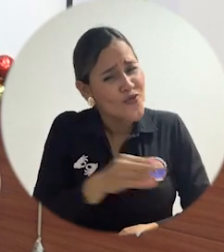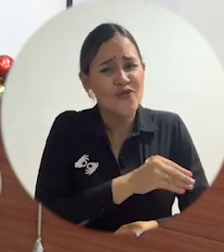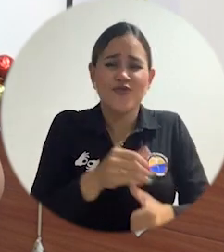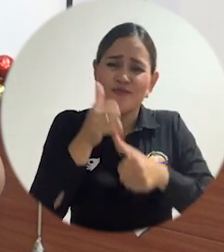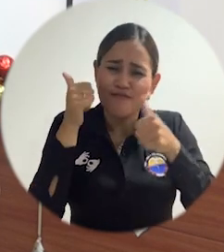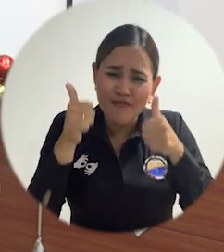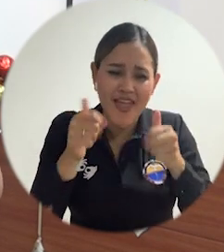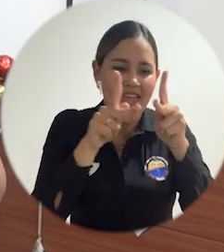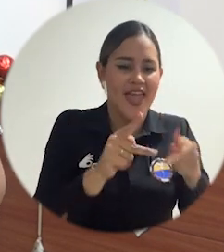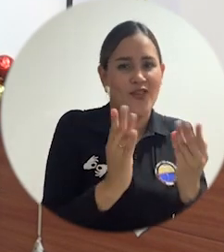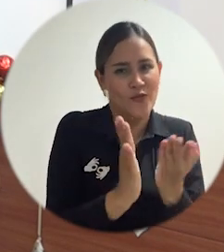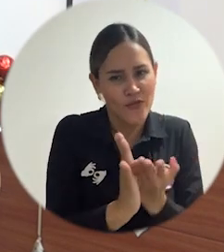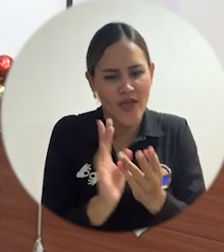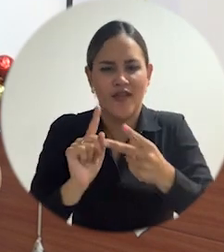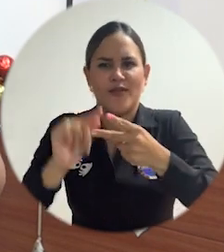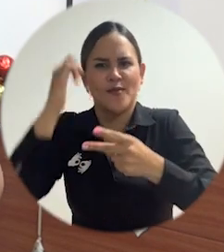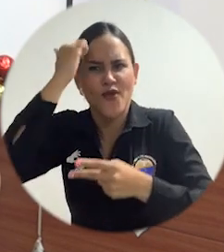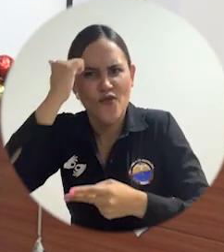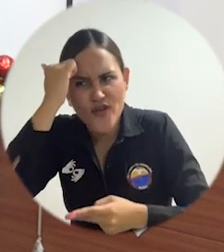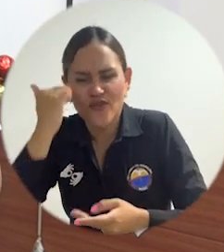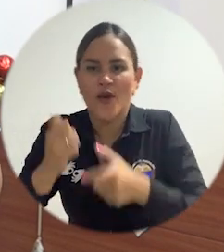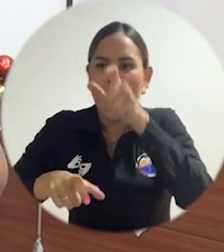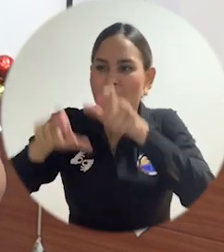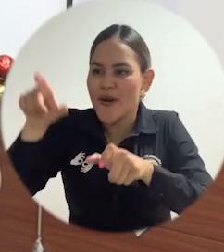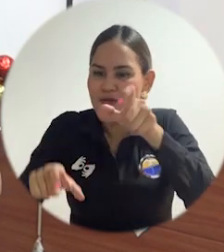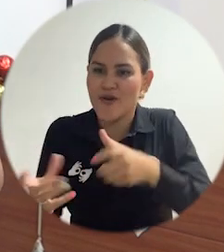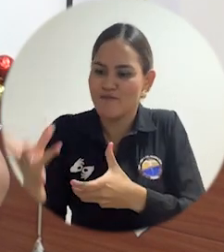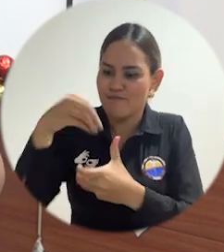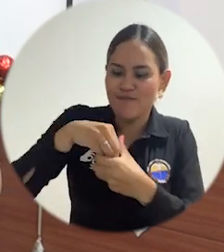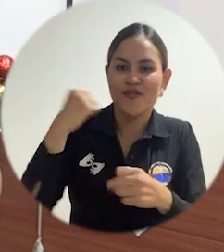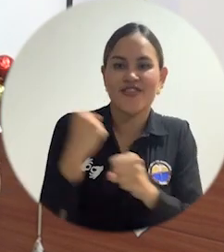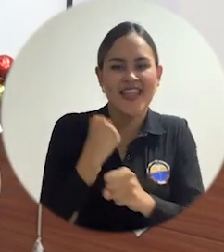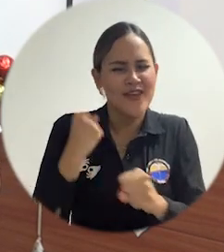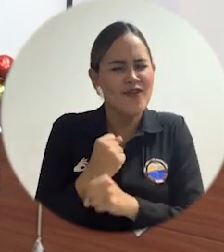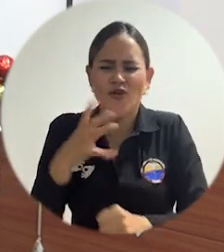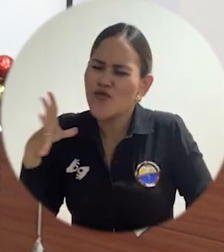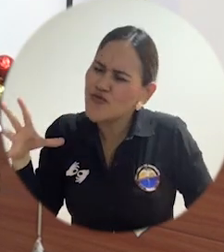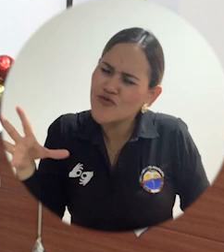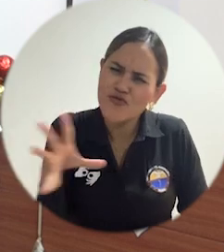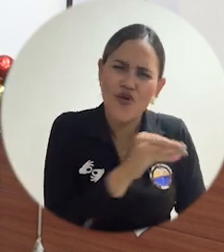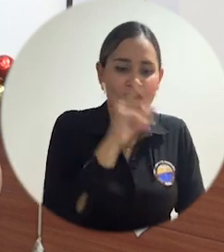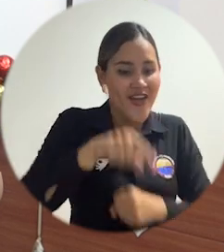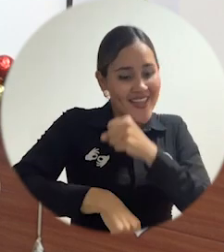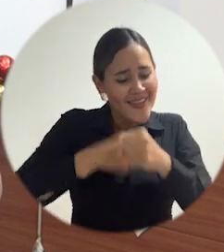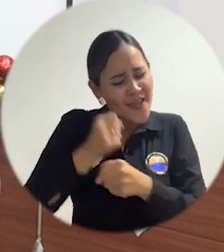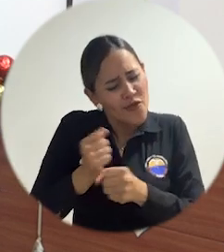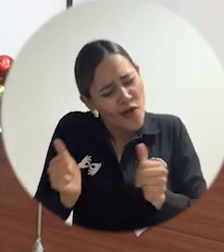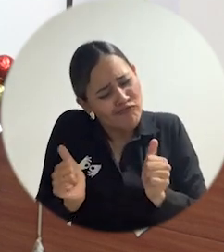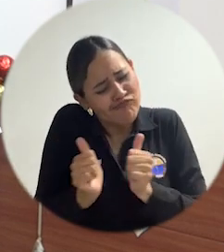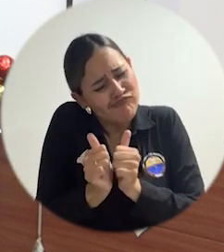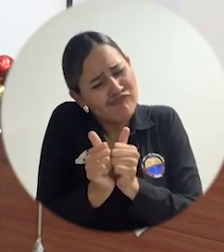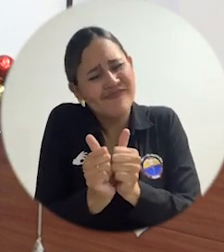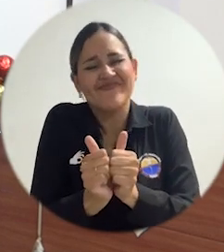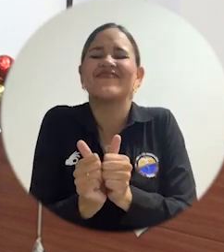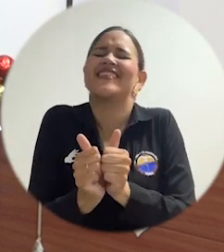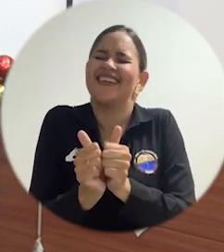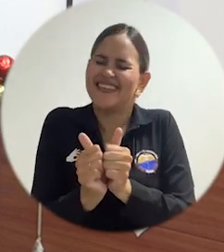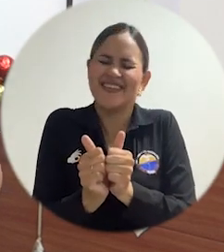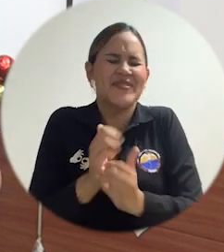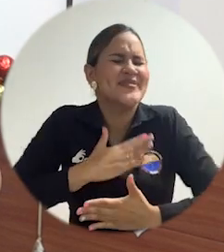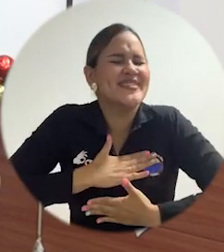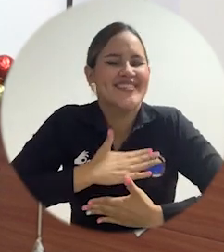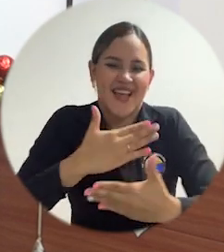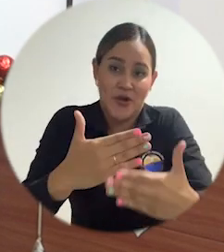todos ustedes, estudiantes, profesores, funcionarios, contratistas, todos aquellos que nos han acompañado en este año maravilloso para la Universidad del Magdalena.